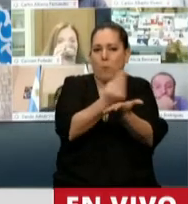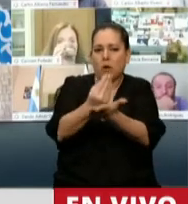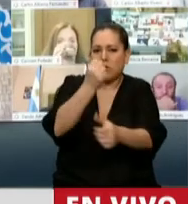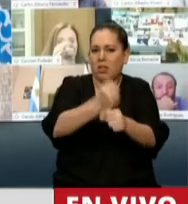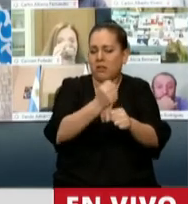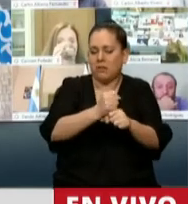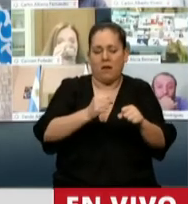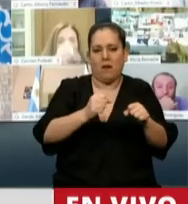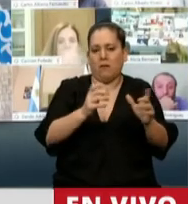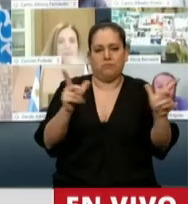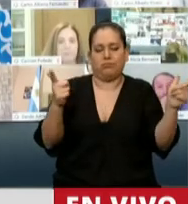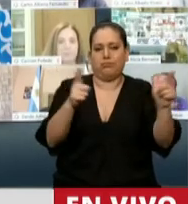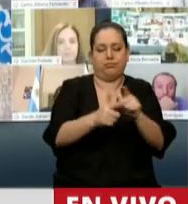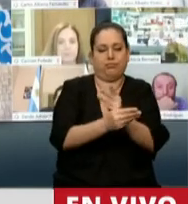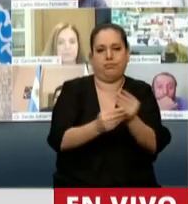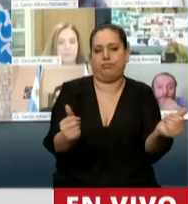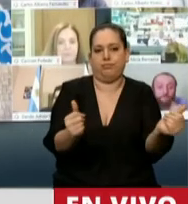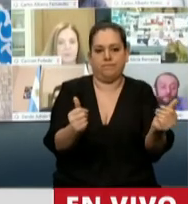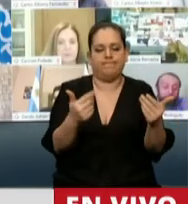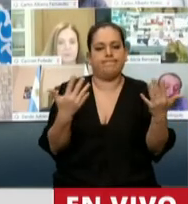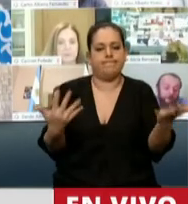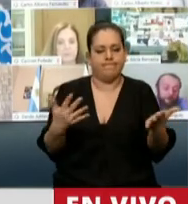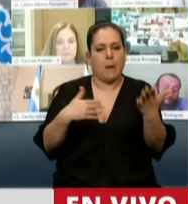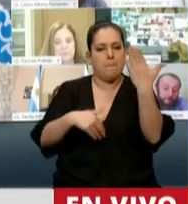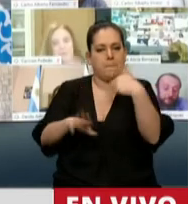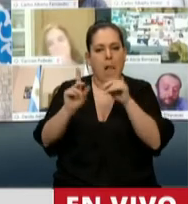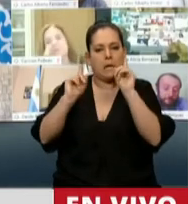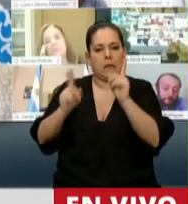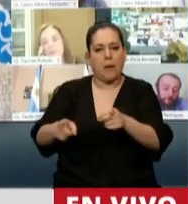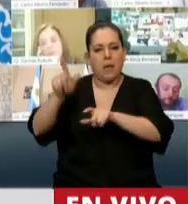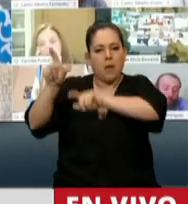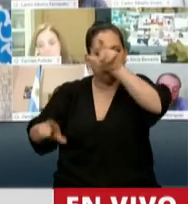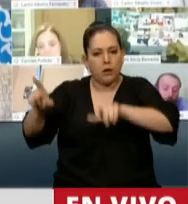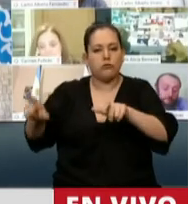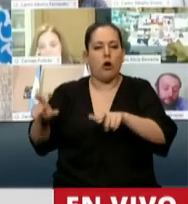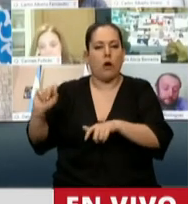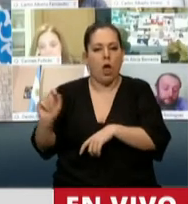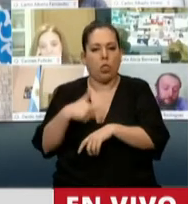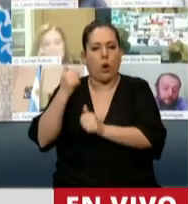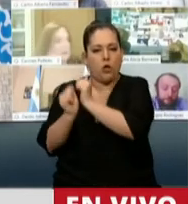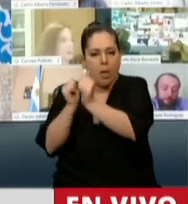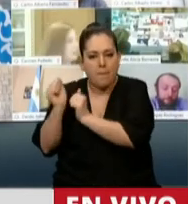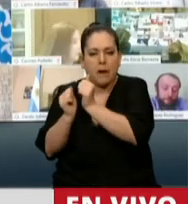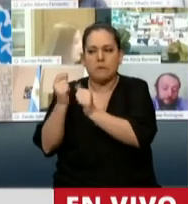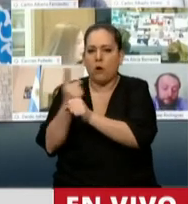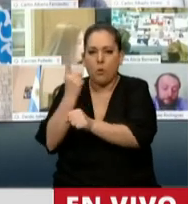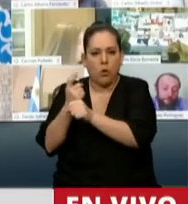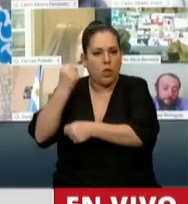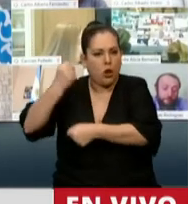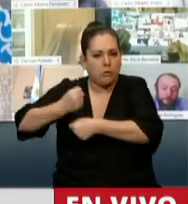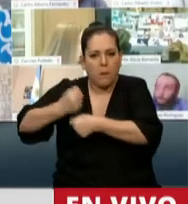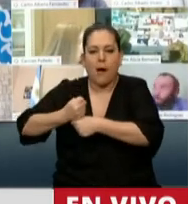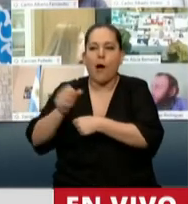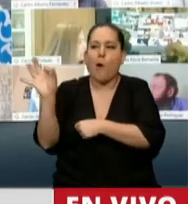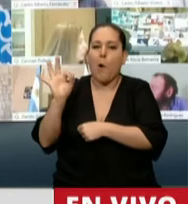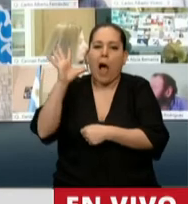Esta moratoria necesaria, sobre todo para los pequeños y medianos contribuyentes que no han podido trabajar, que han trabajado a